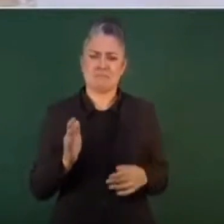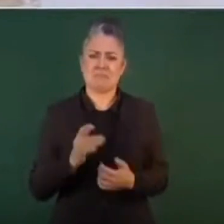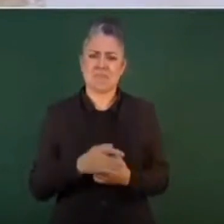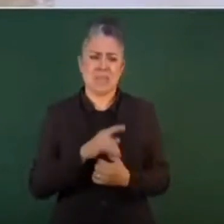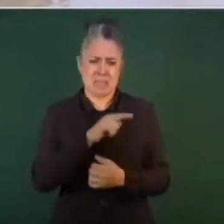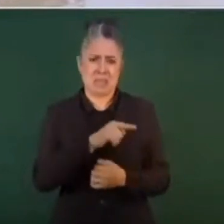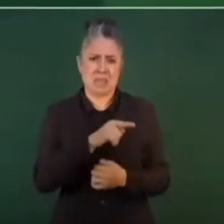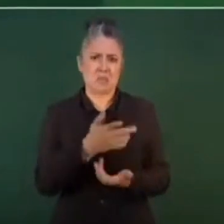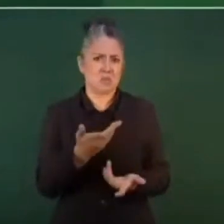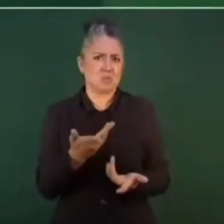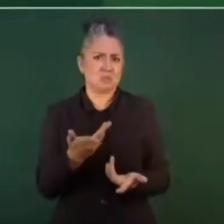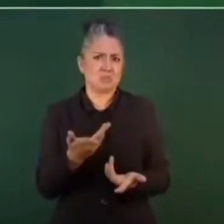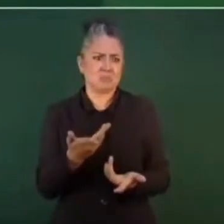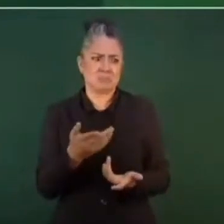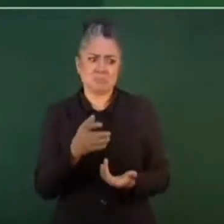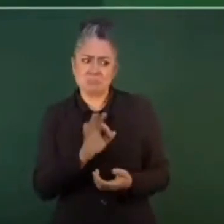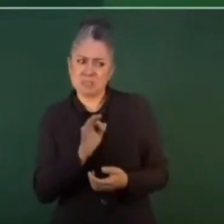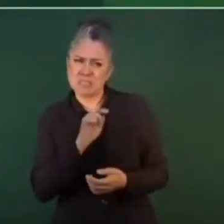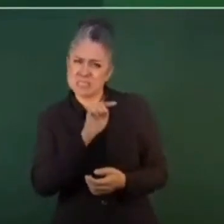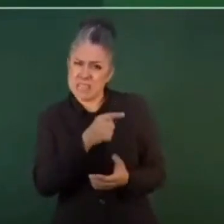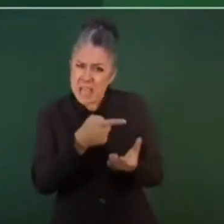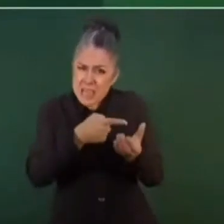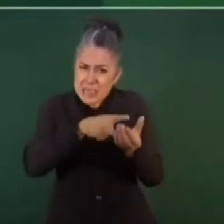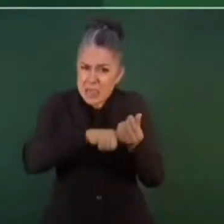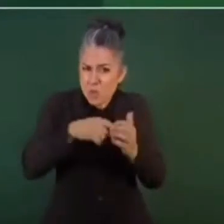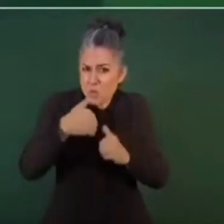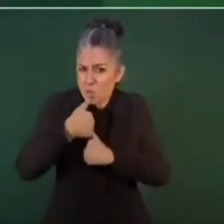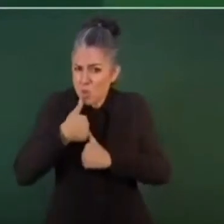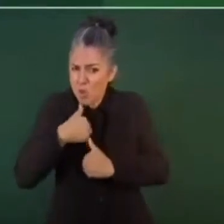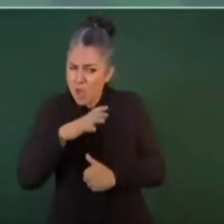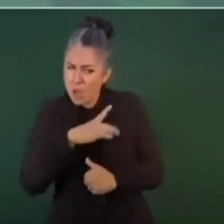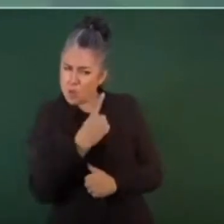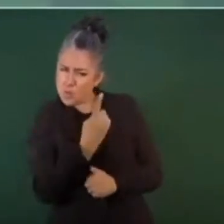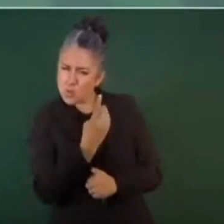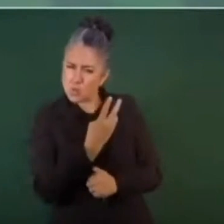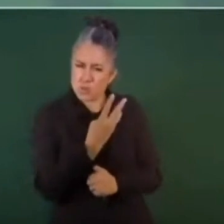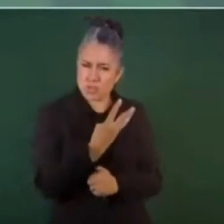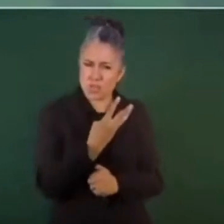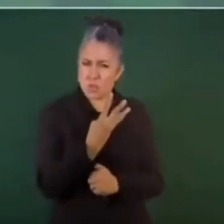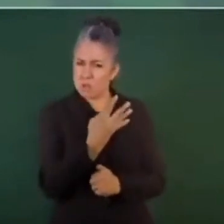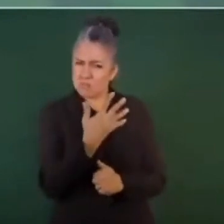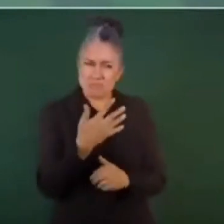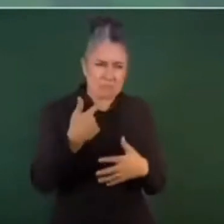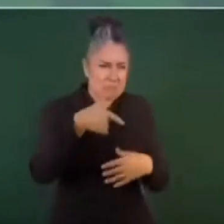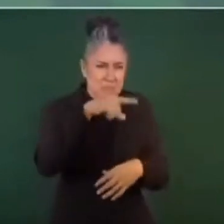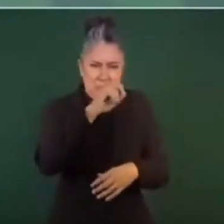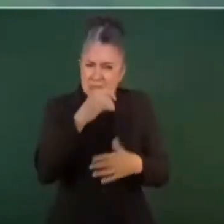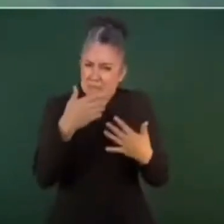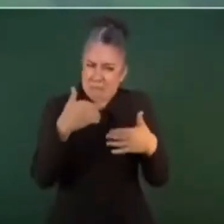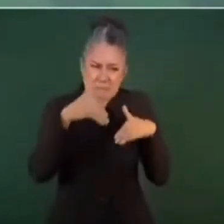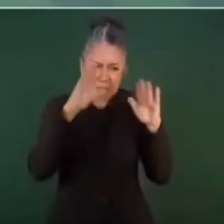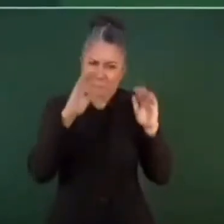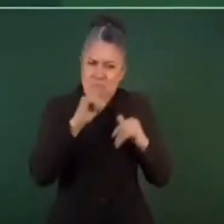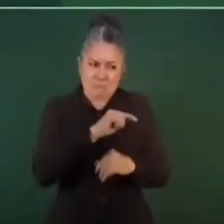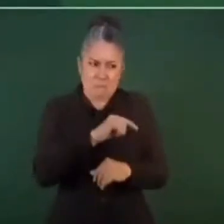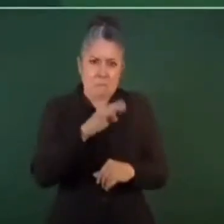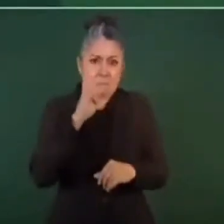un miembro de las fuerzas armadas 2, 3, 5, 10, 20, 30 actuaron mal